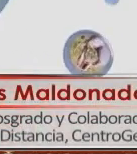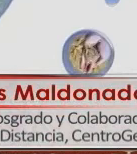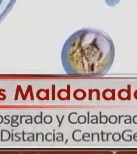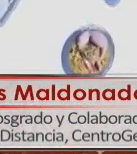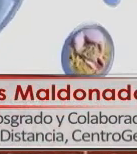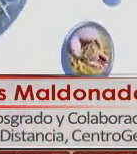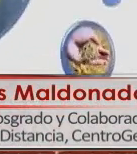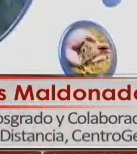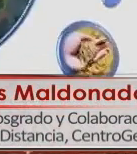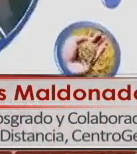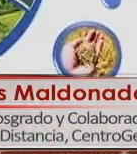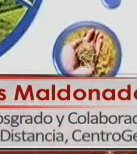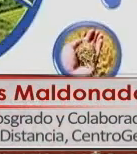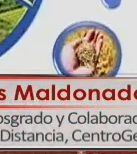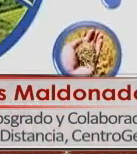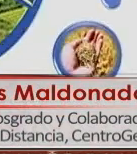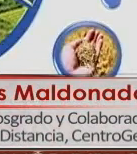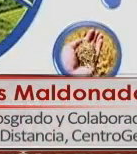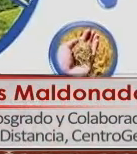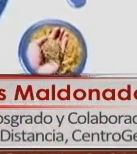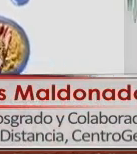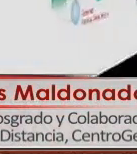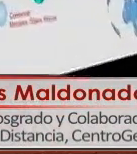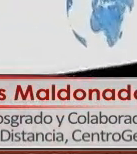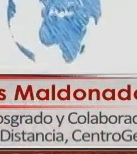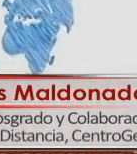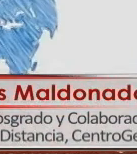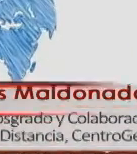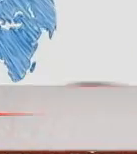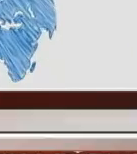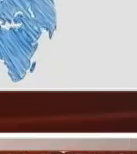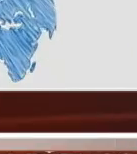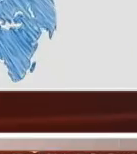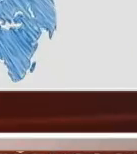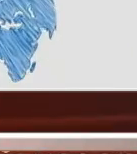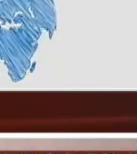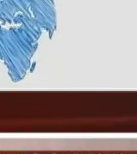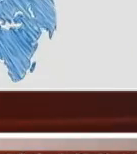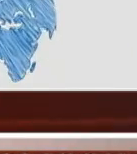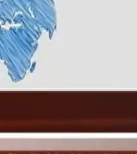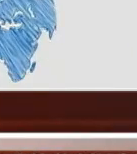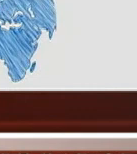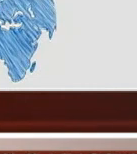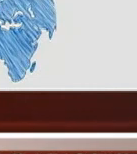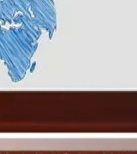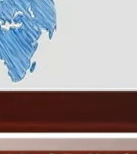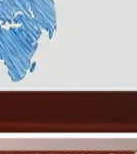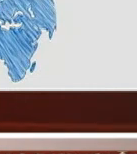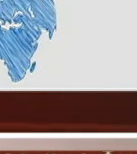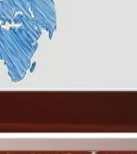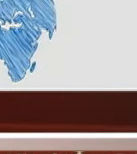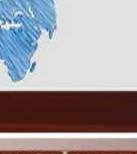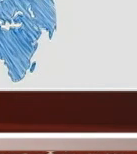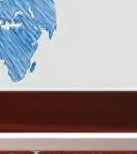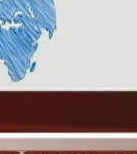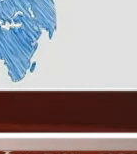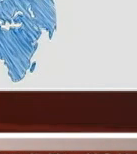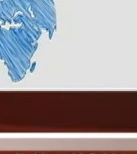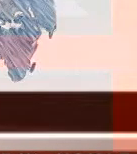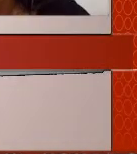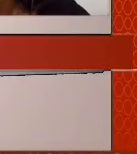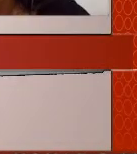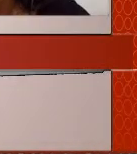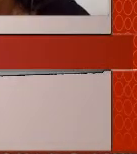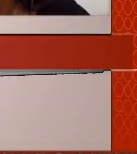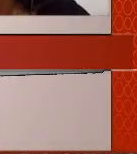exactamente y bueno cuéntenos un poco más cuáles son los módulos que integran el curso cuáles son los pasos que van a tener que recorrer